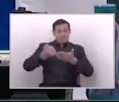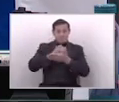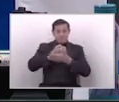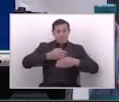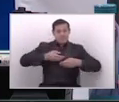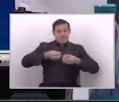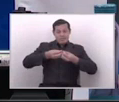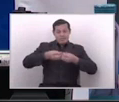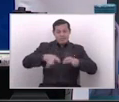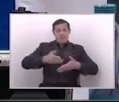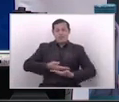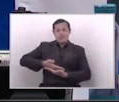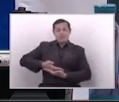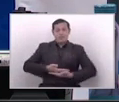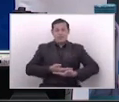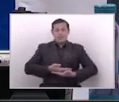pierda a su bebé,